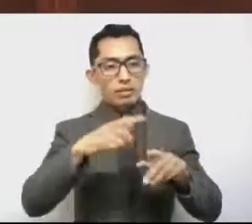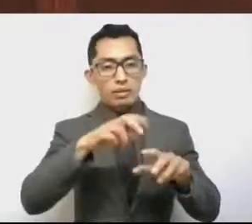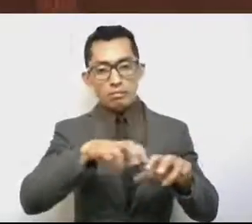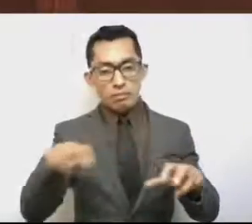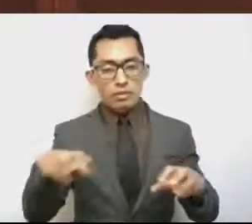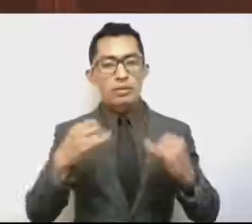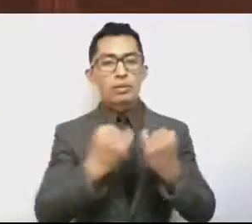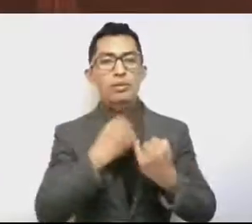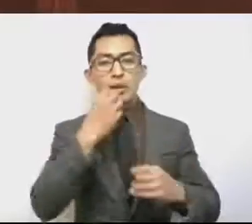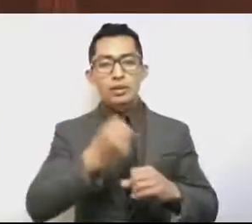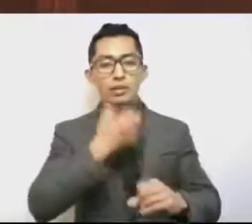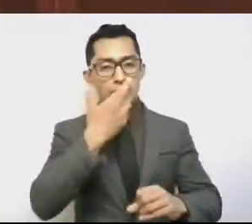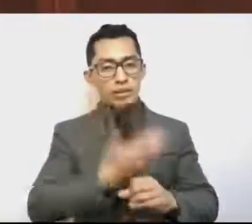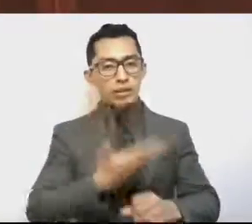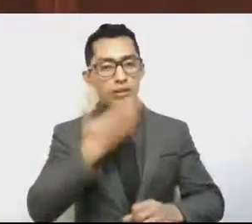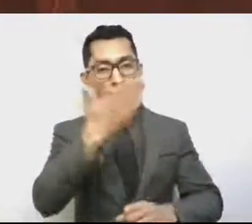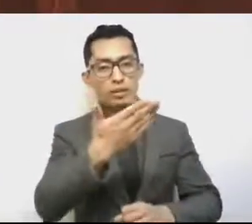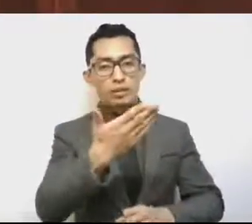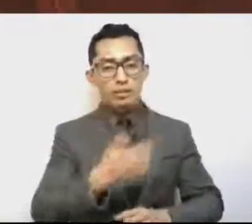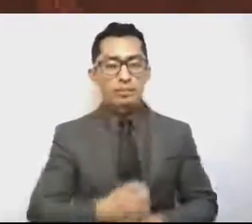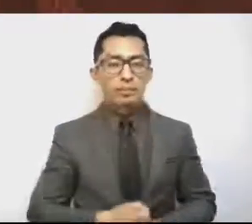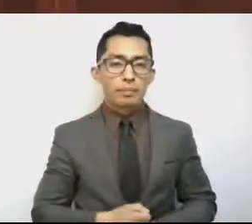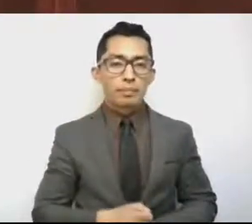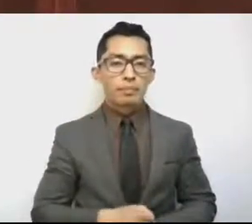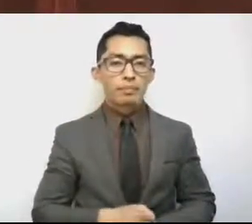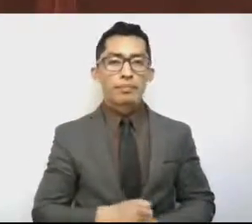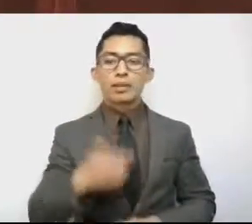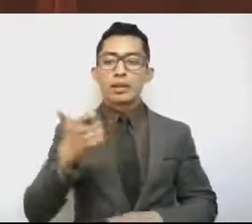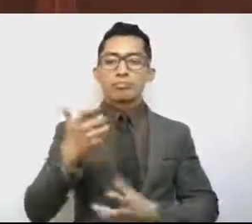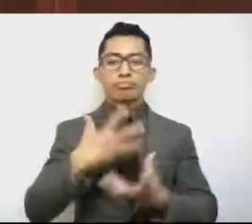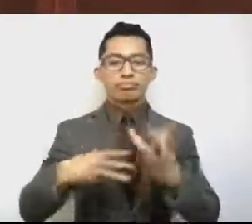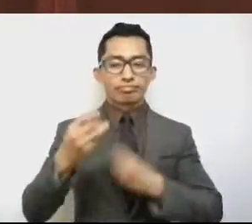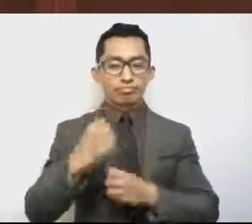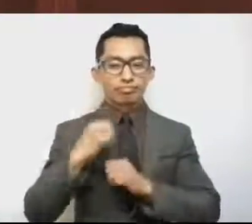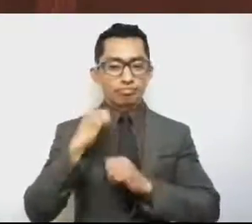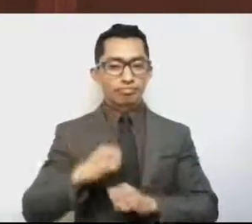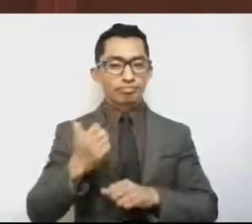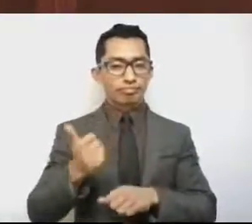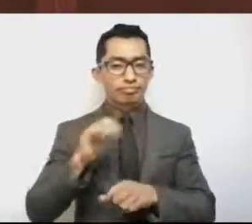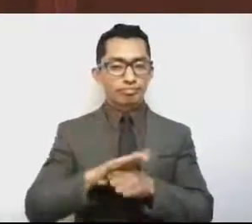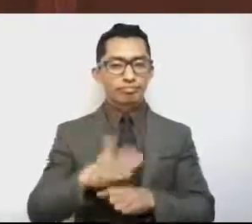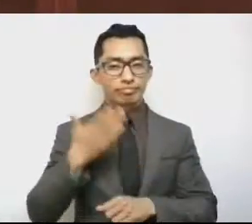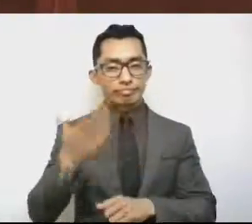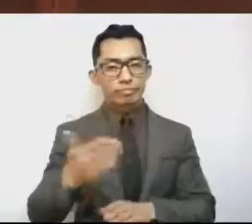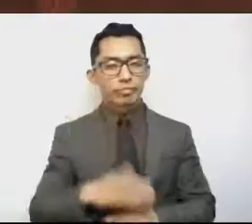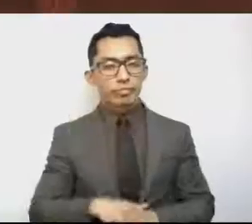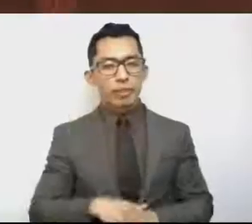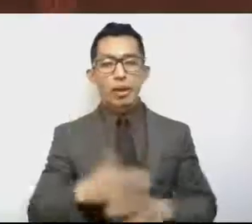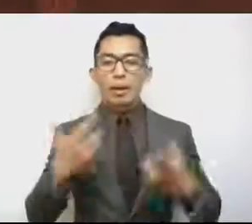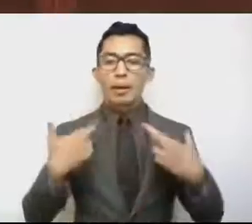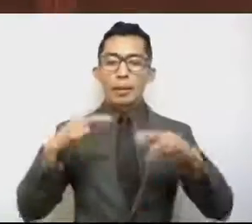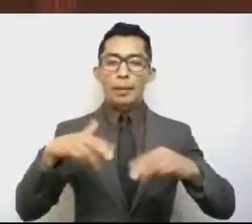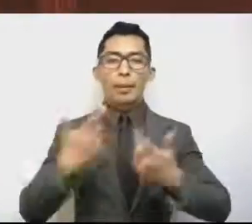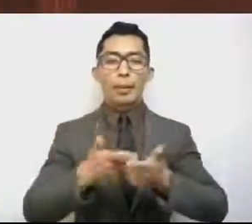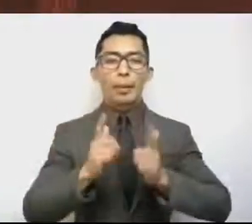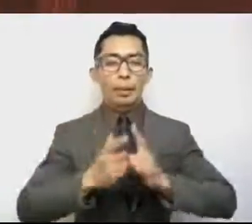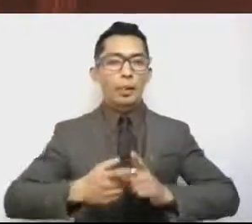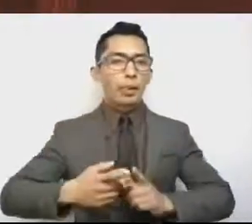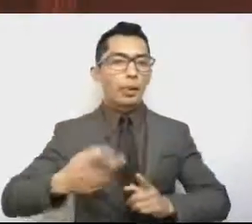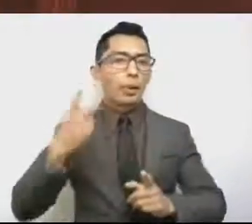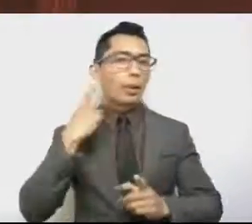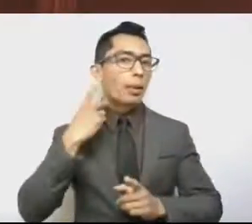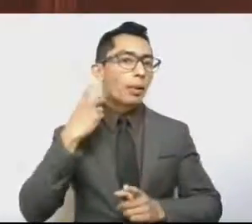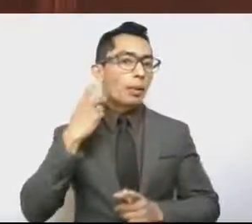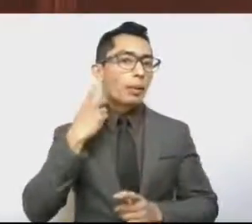del señor Secretario de Finanzas, a nombre de mi fracción parlamentaria de